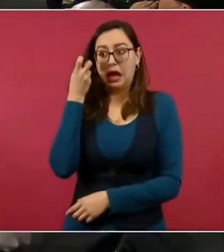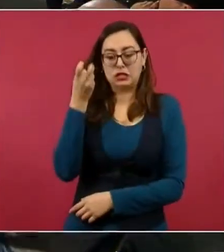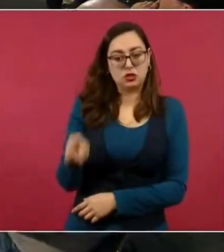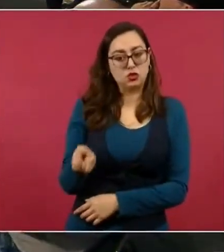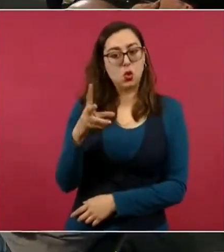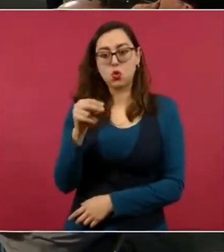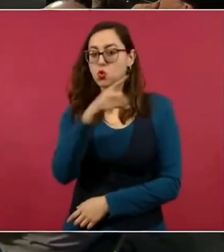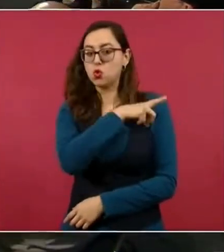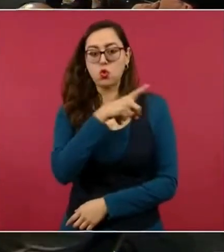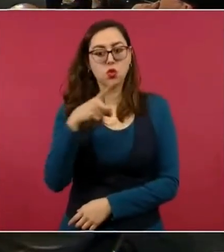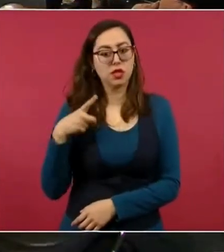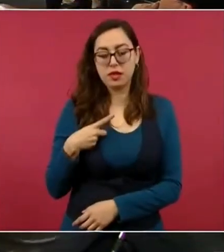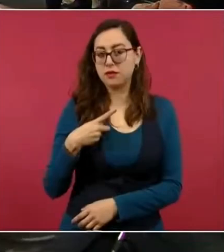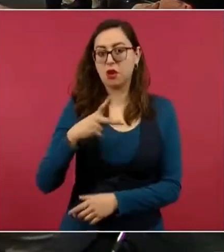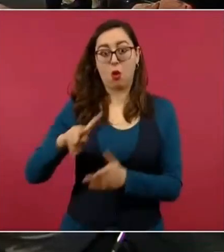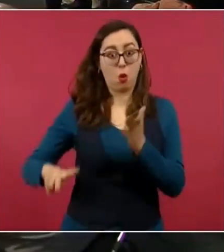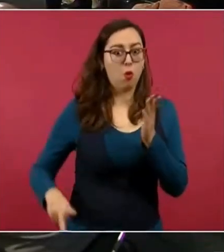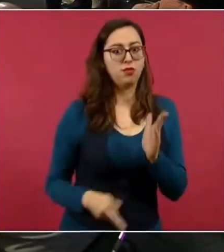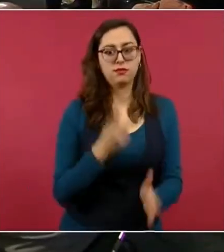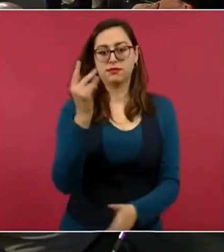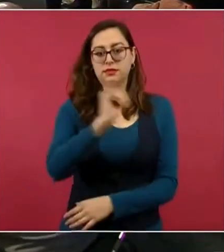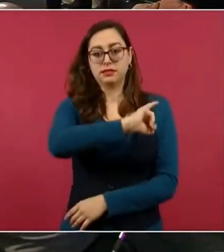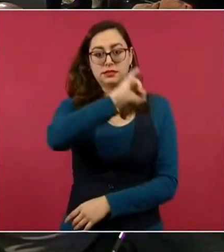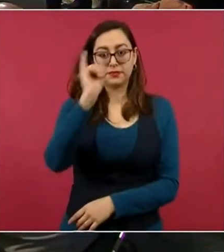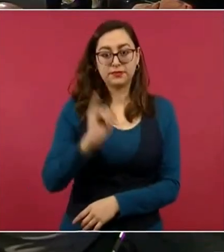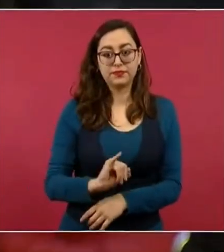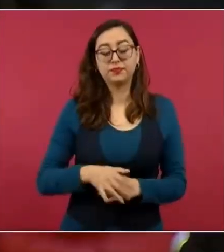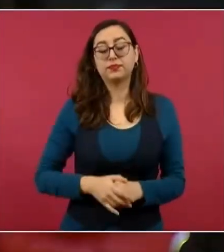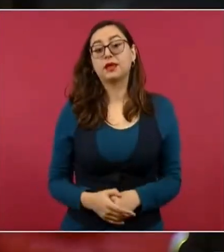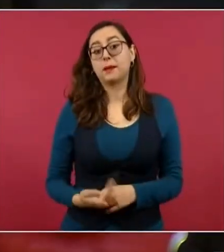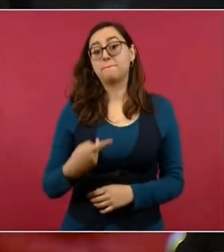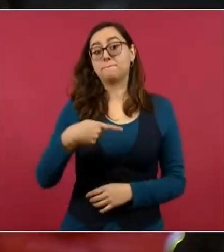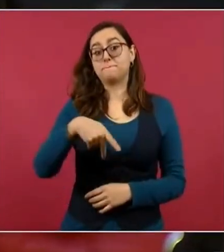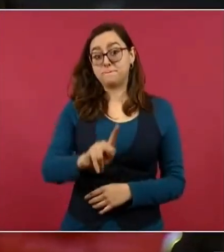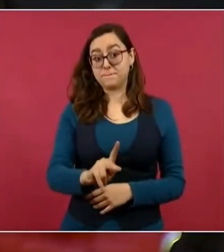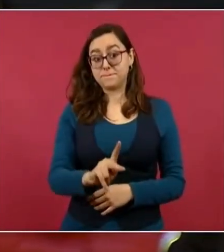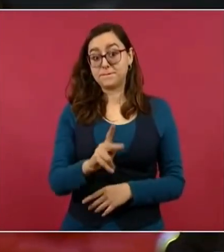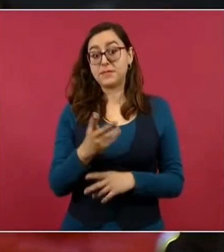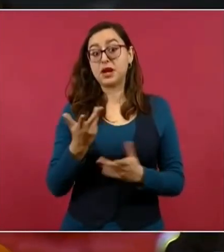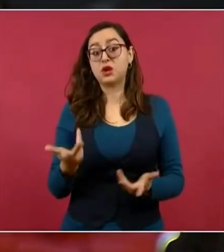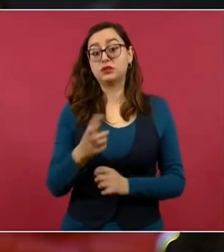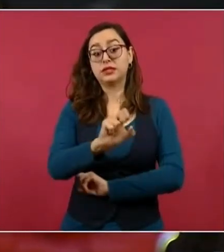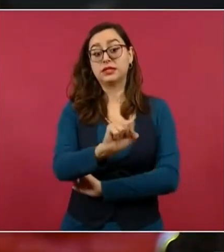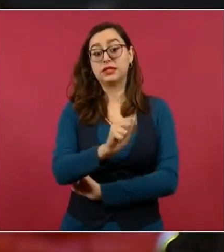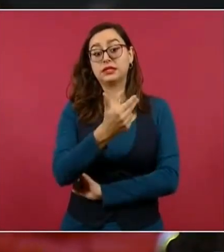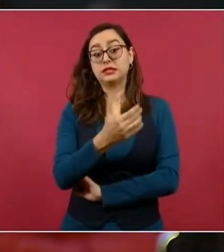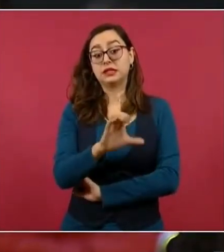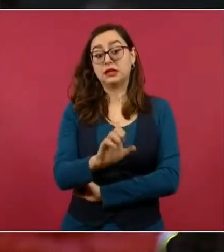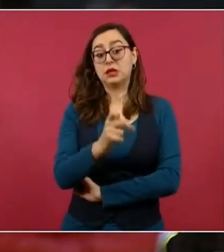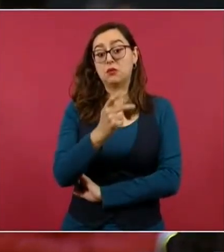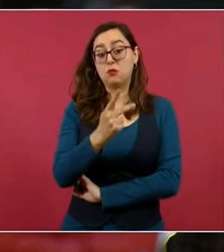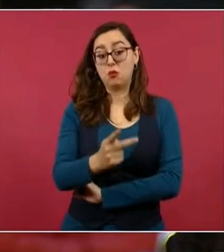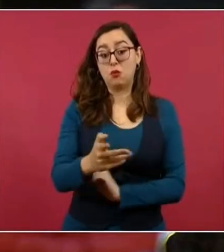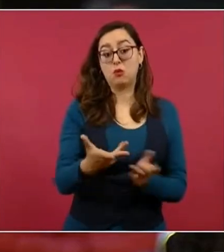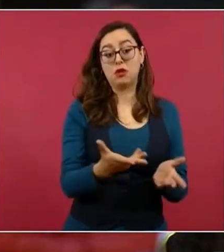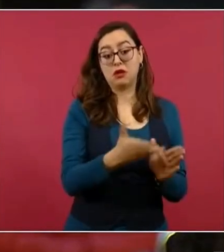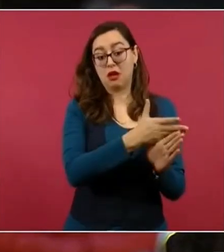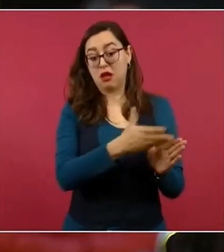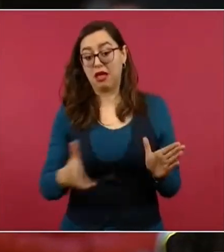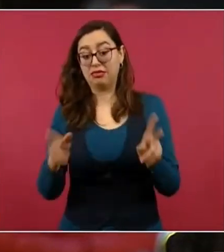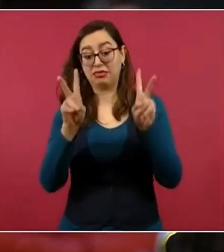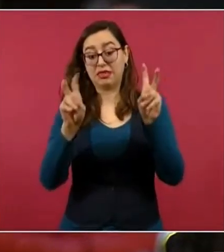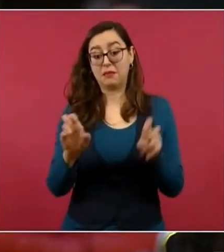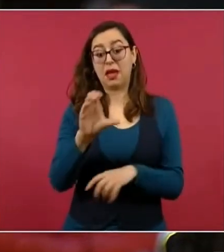acuerdos de administración que se firman en la Subsecretaría de Egresos de la Secretaría de Hacienda, todo esto en el periodo de Calderón,